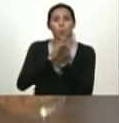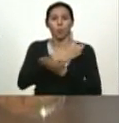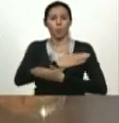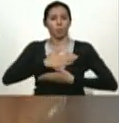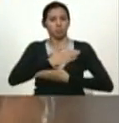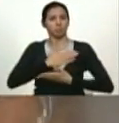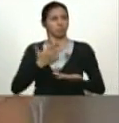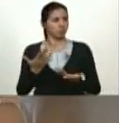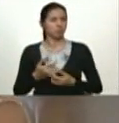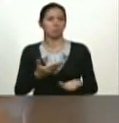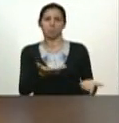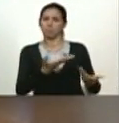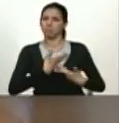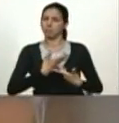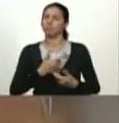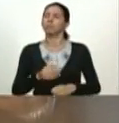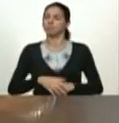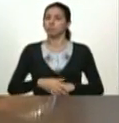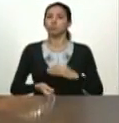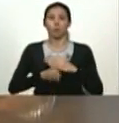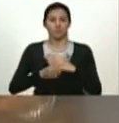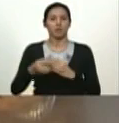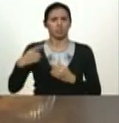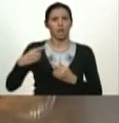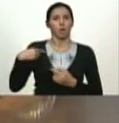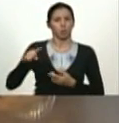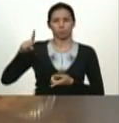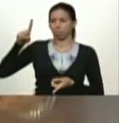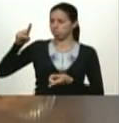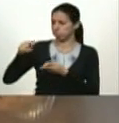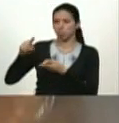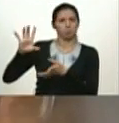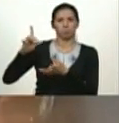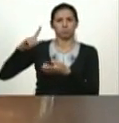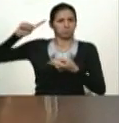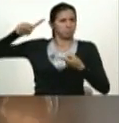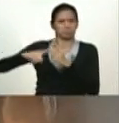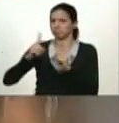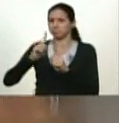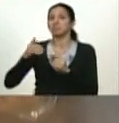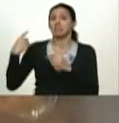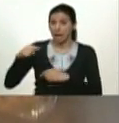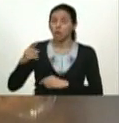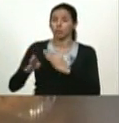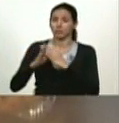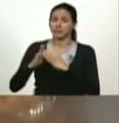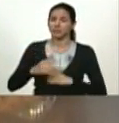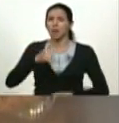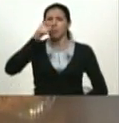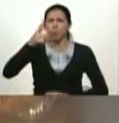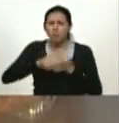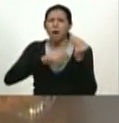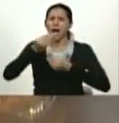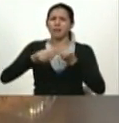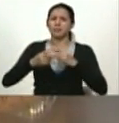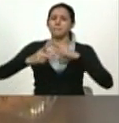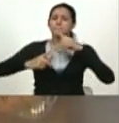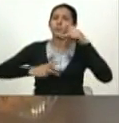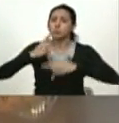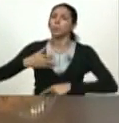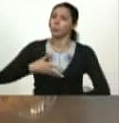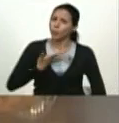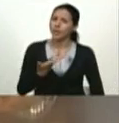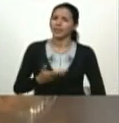tremendo champú me lo regalaron y todavía me queda el pueblo está produciendo y el pueblo puede producir más